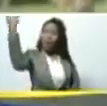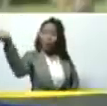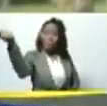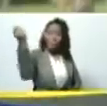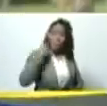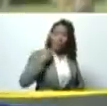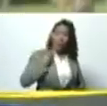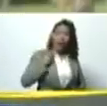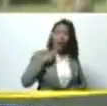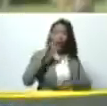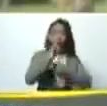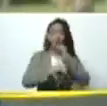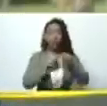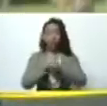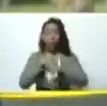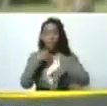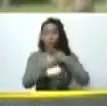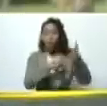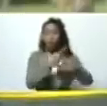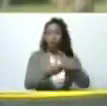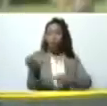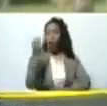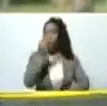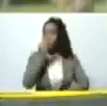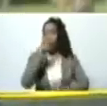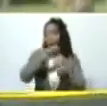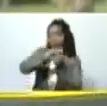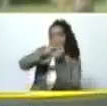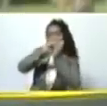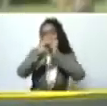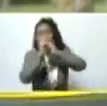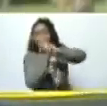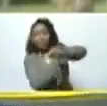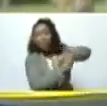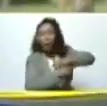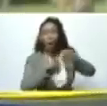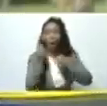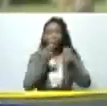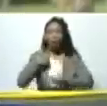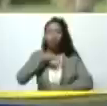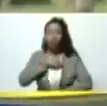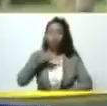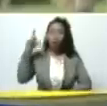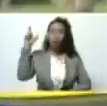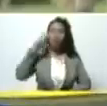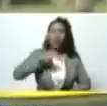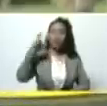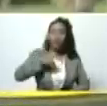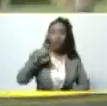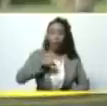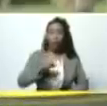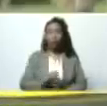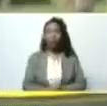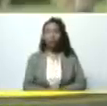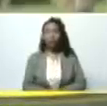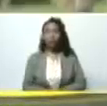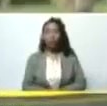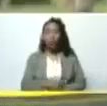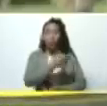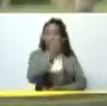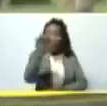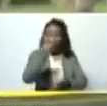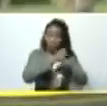a producir alimentos y convertirse como nos vamos a convertir anótenlo